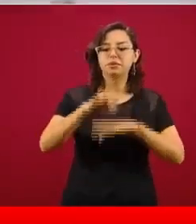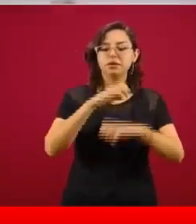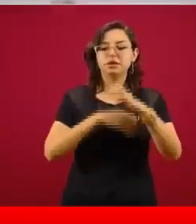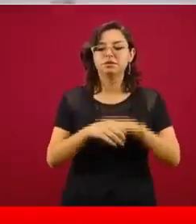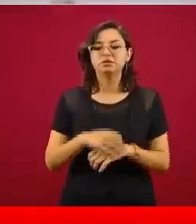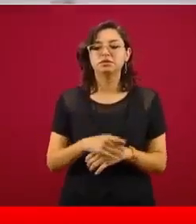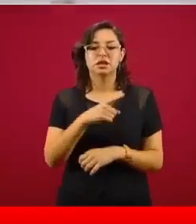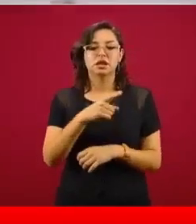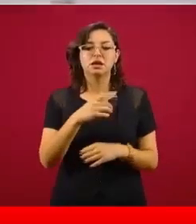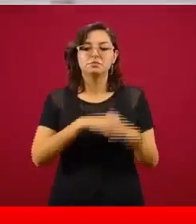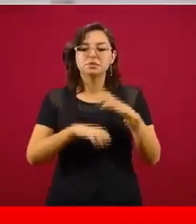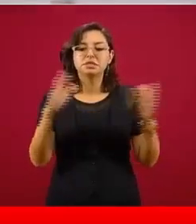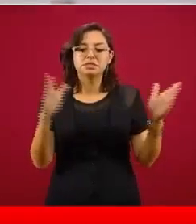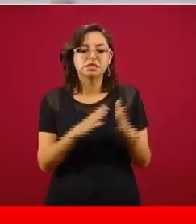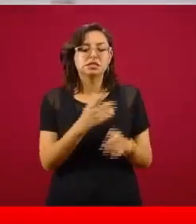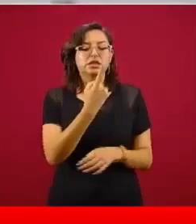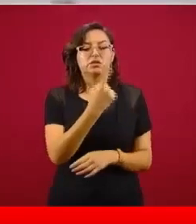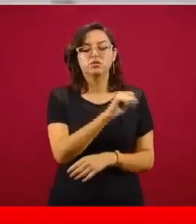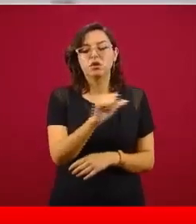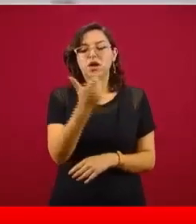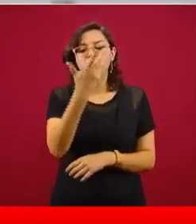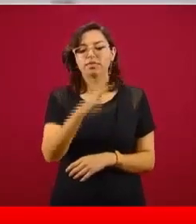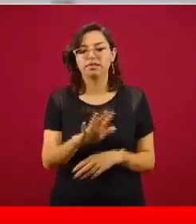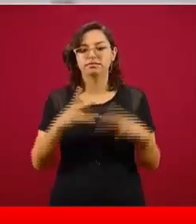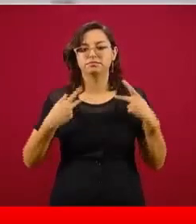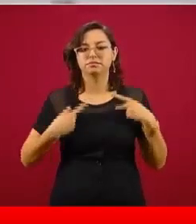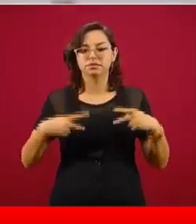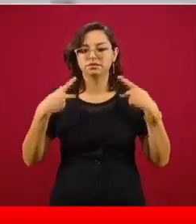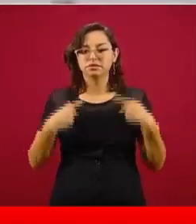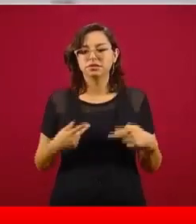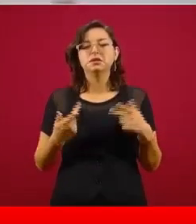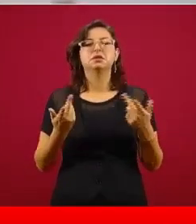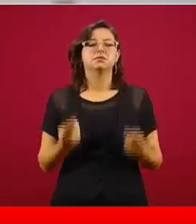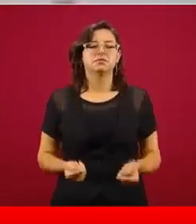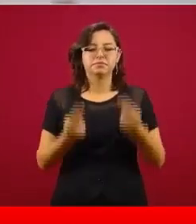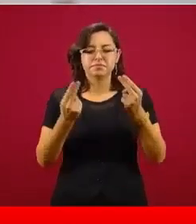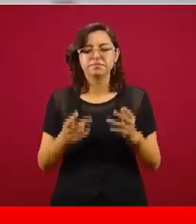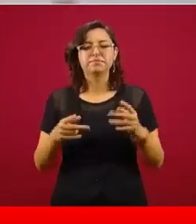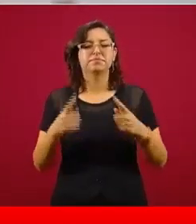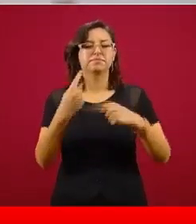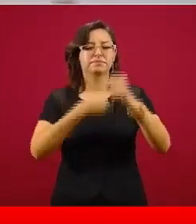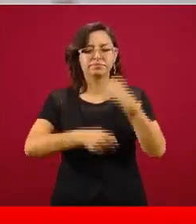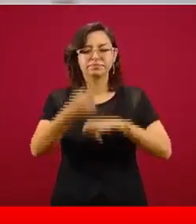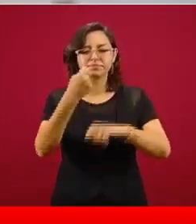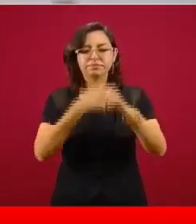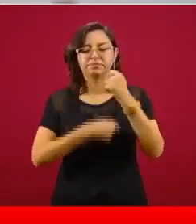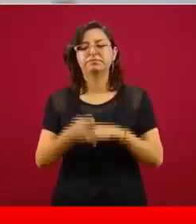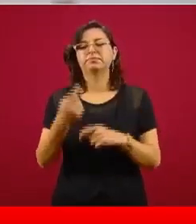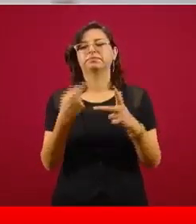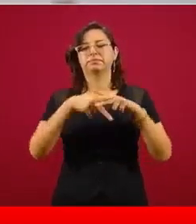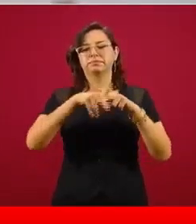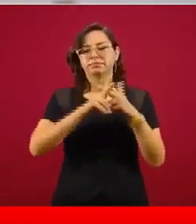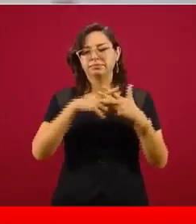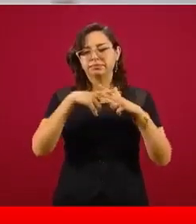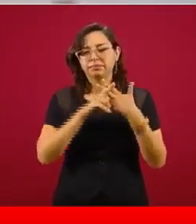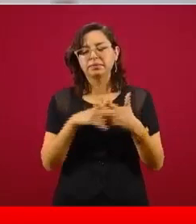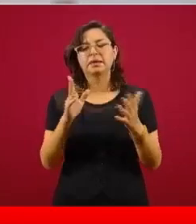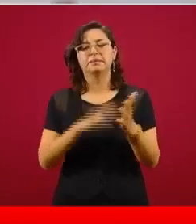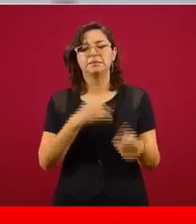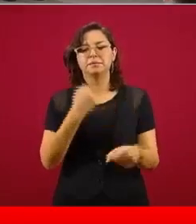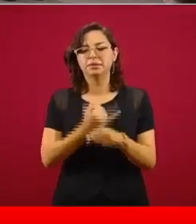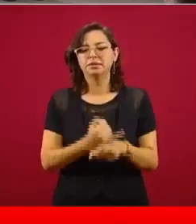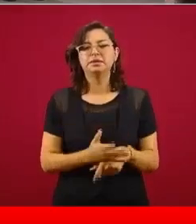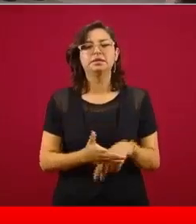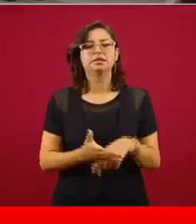uno a diez empleados, misceláneas, ferreterías, papelerías, carpinterías,